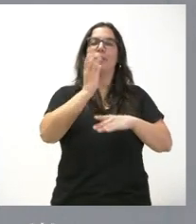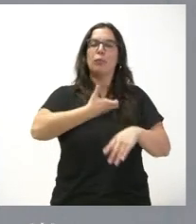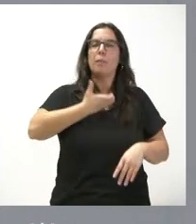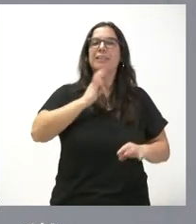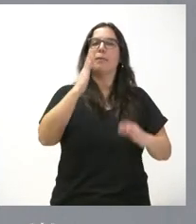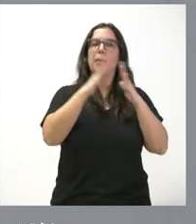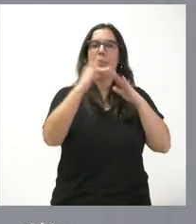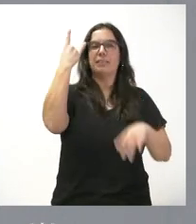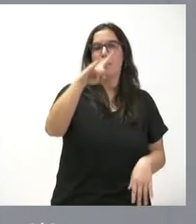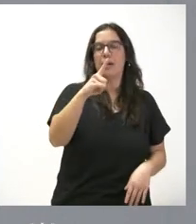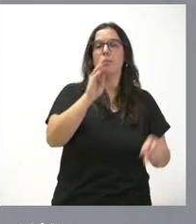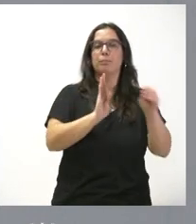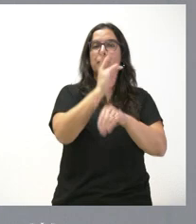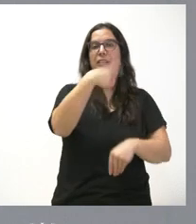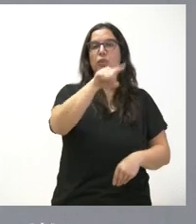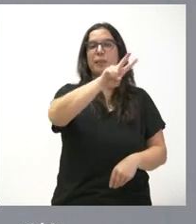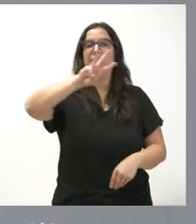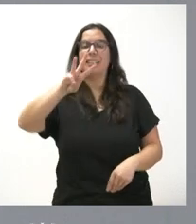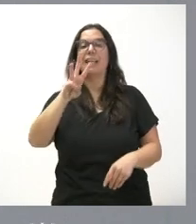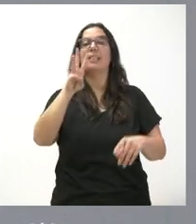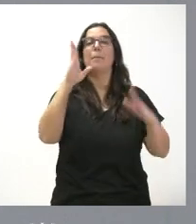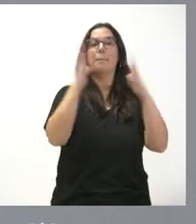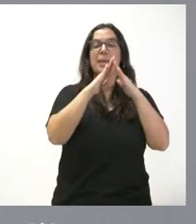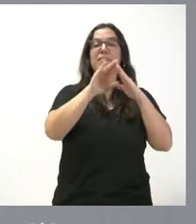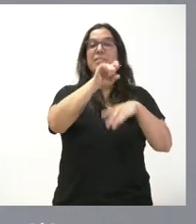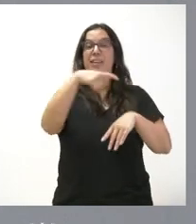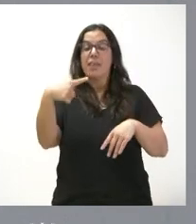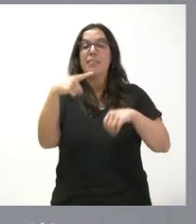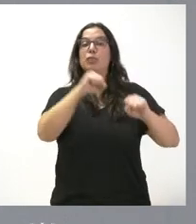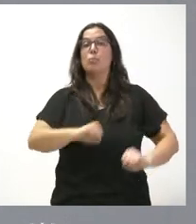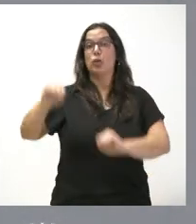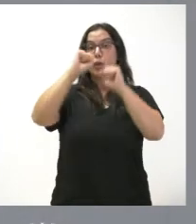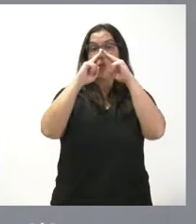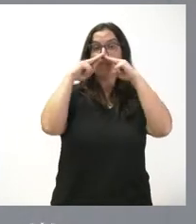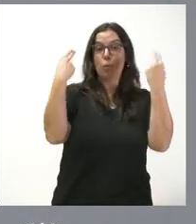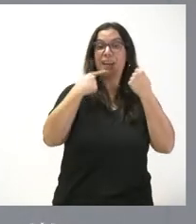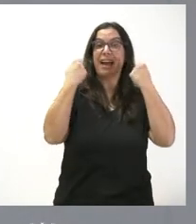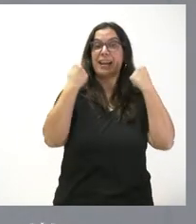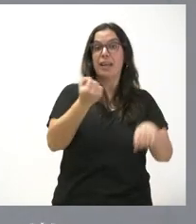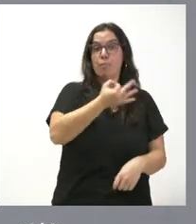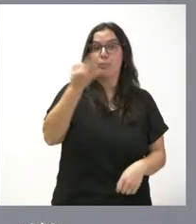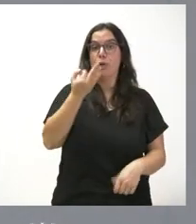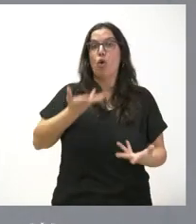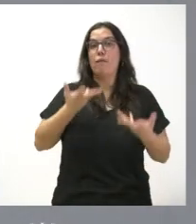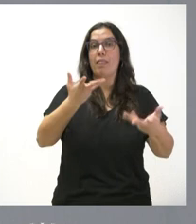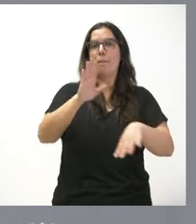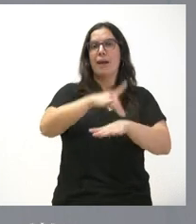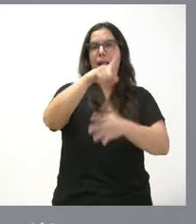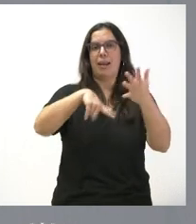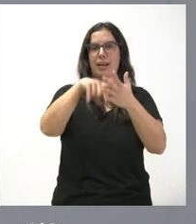viviendas de protección pública energéticamente eficientes y dirigidas al alquiler social.